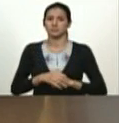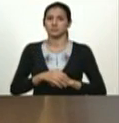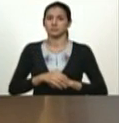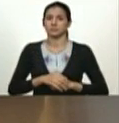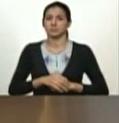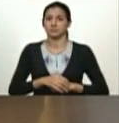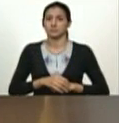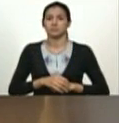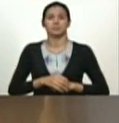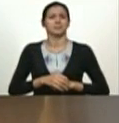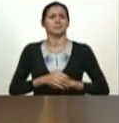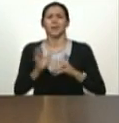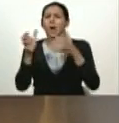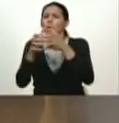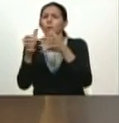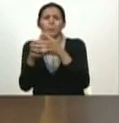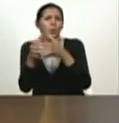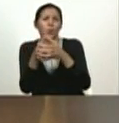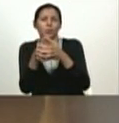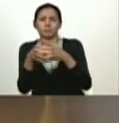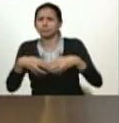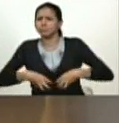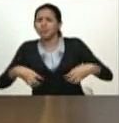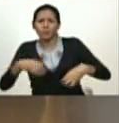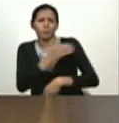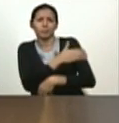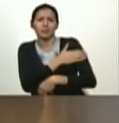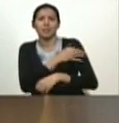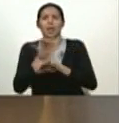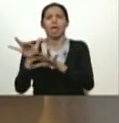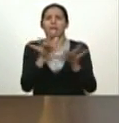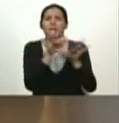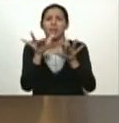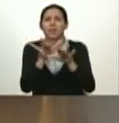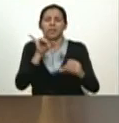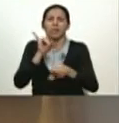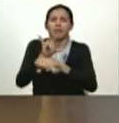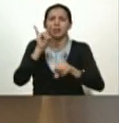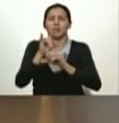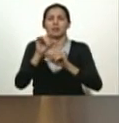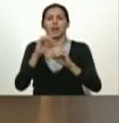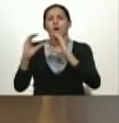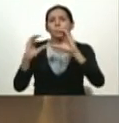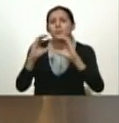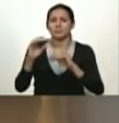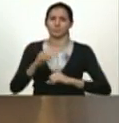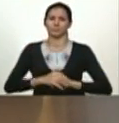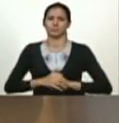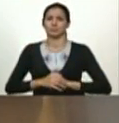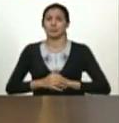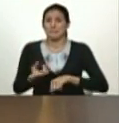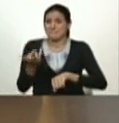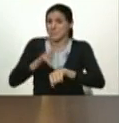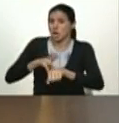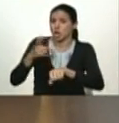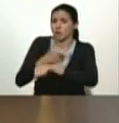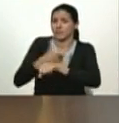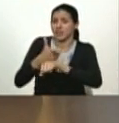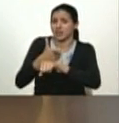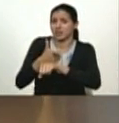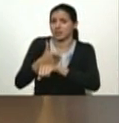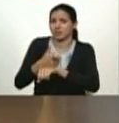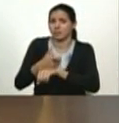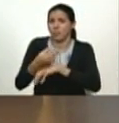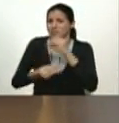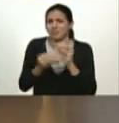sociedades es a través del hecho comunicacional por ejemplo los peores gobiernos regionales que existen en este país que no